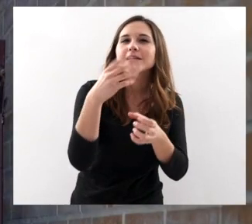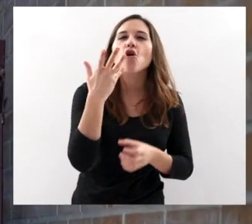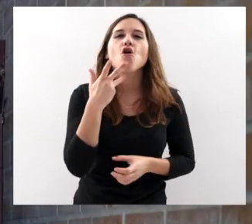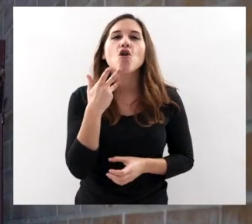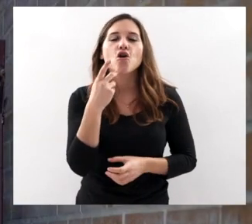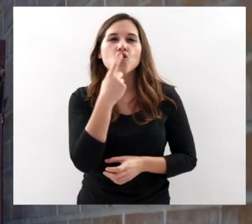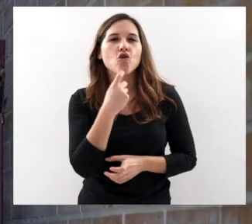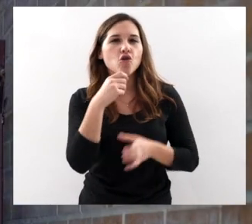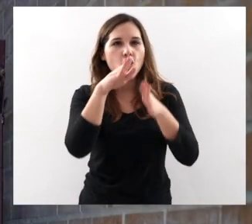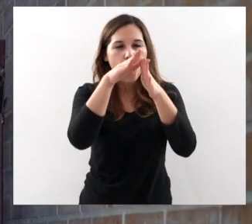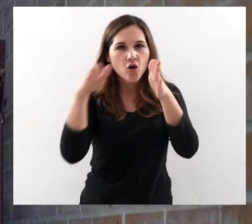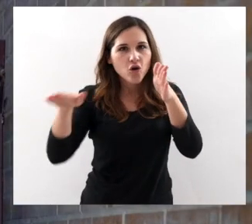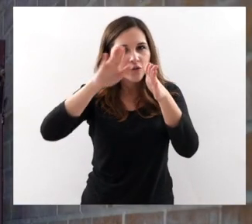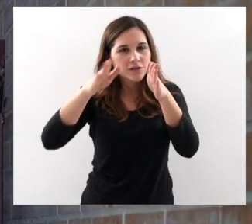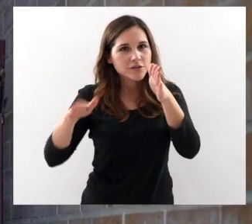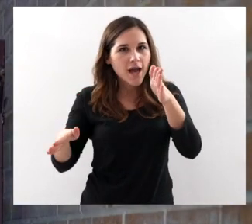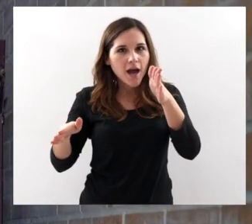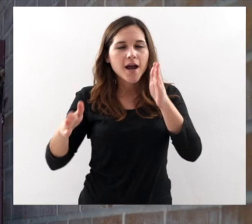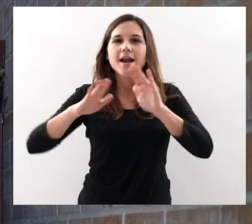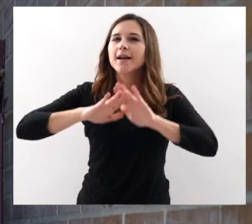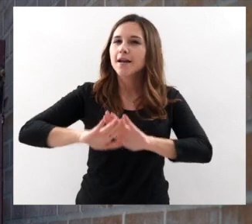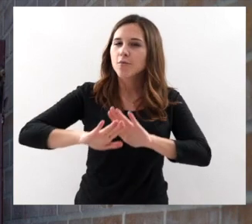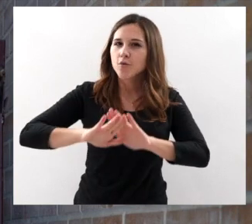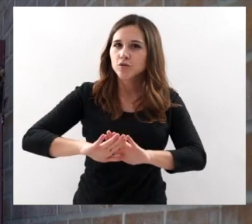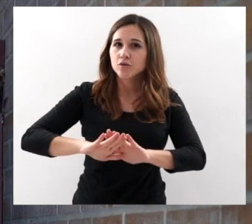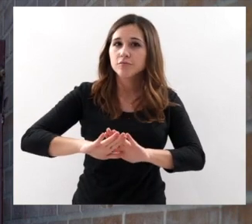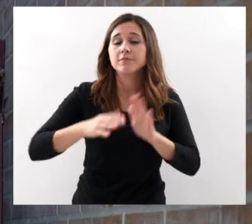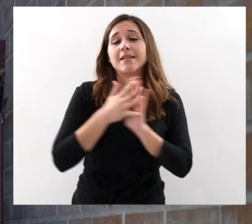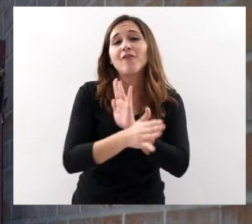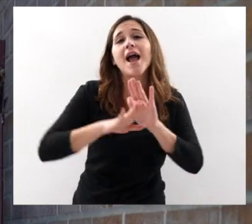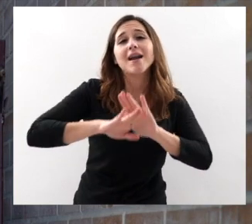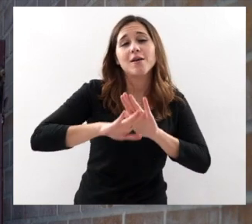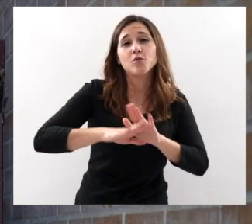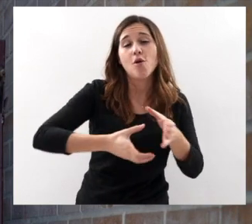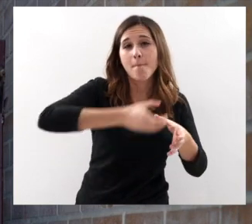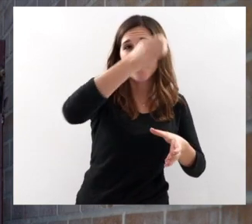Y denotan sobre todo el reposo Que ha experimentado y que ha disfrutado en botella